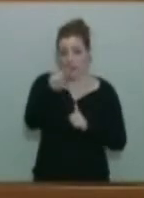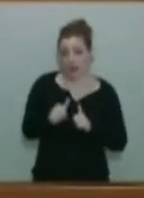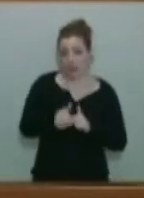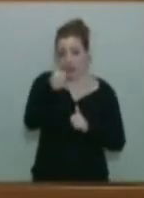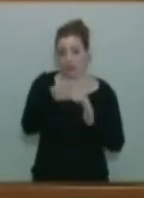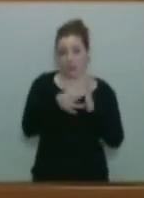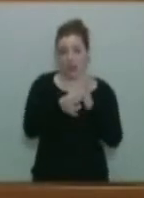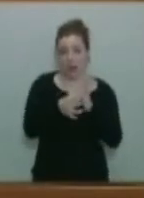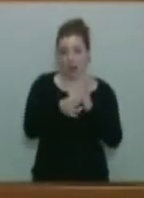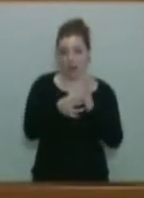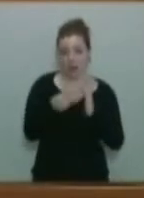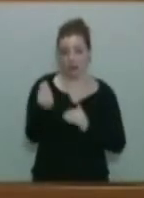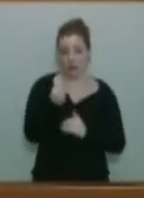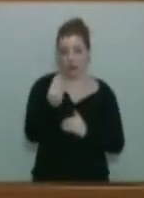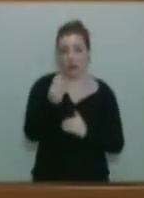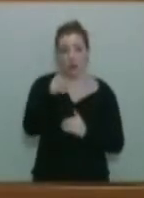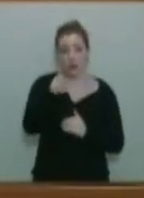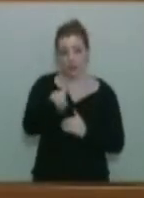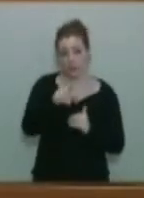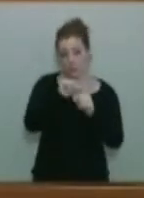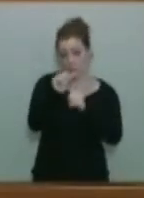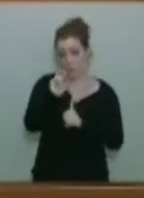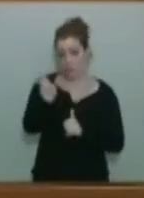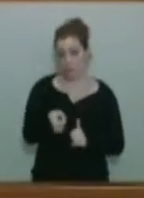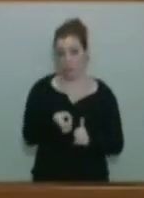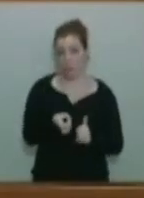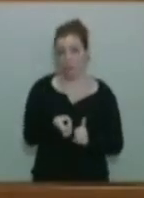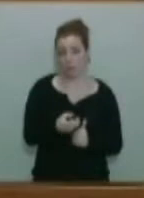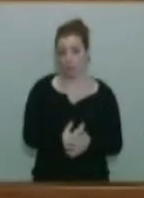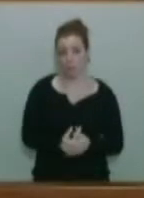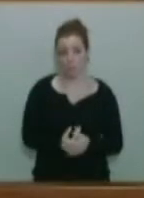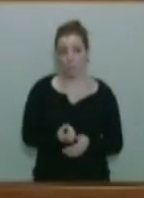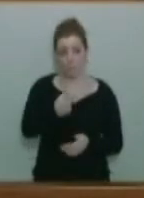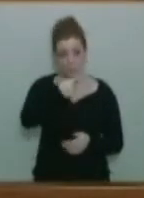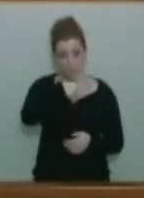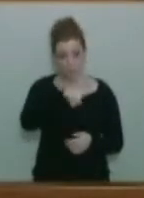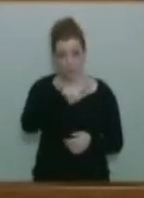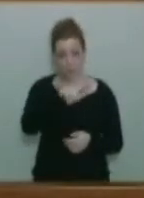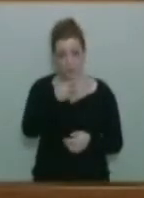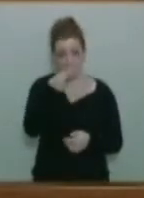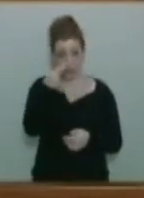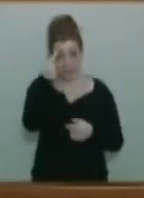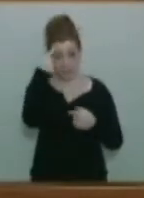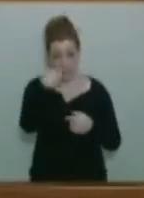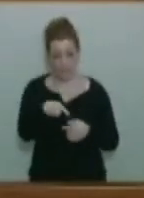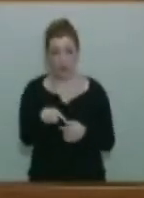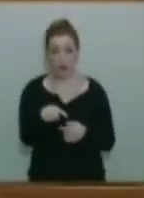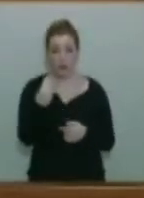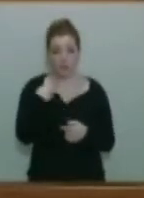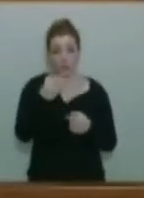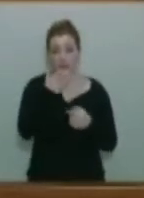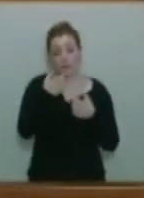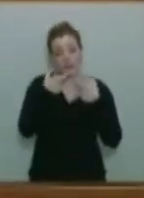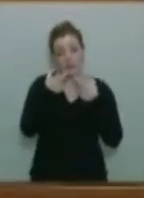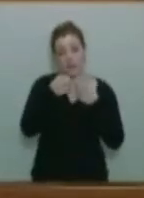condiciones con este modelo o con otros de los modelos que existen. Eso a nosotros es lo que nos interesa, saber si el servicio público